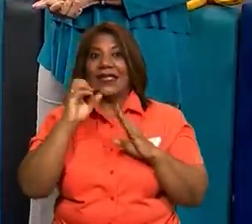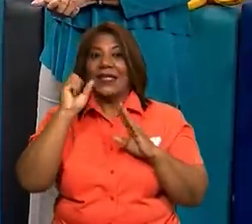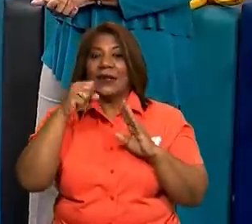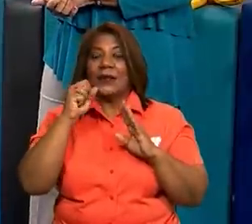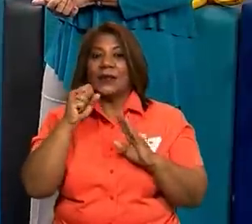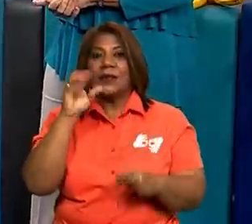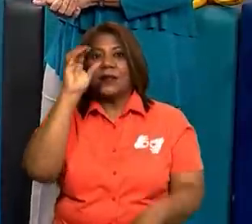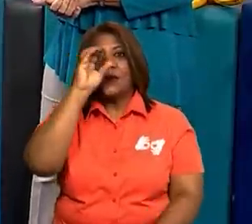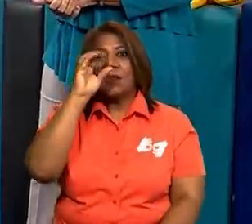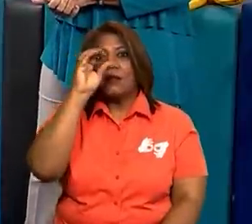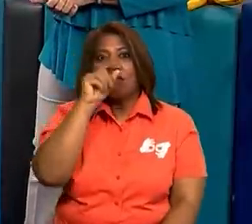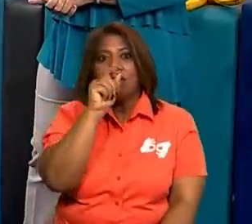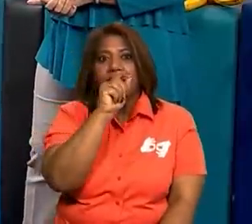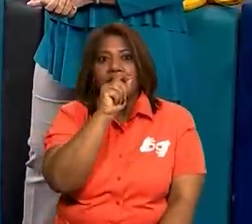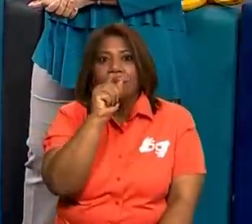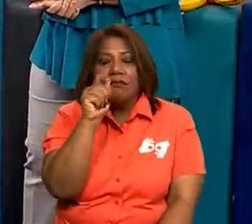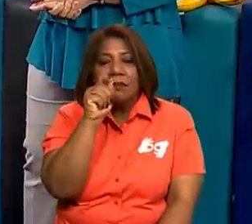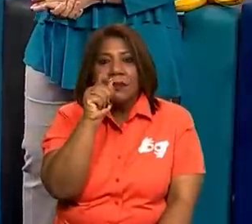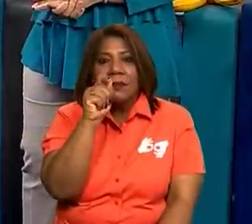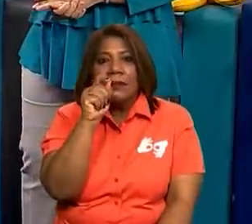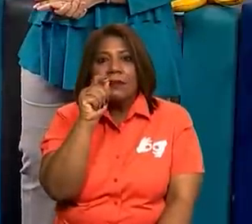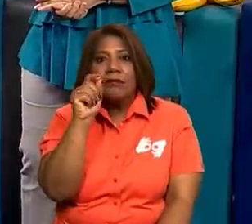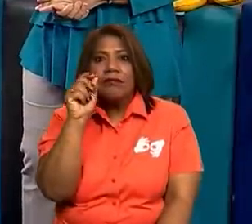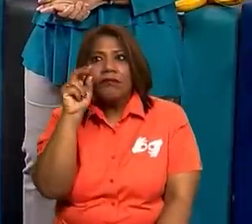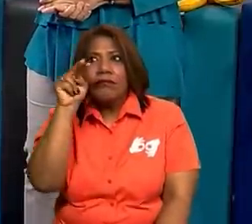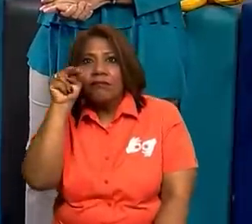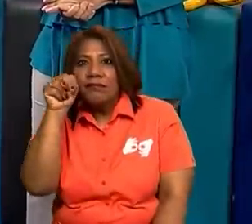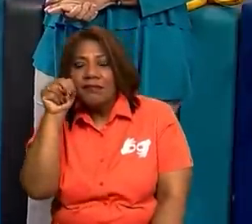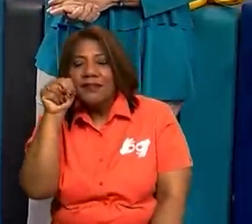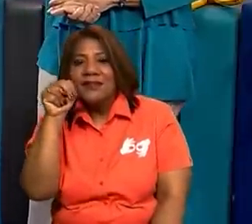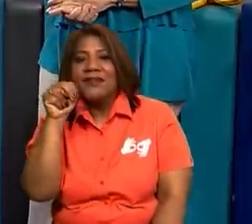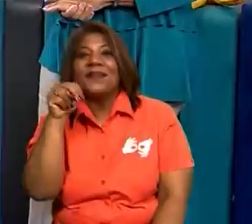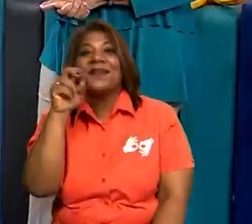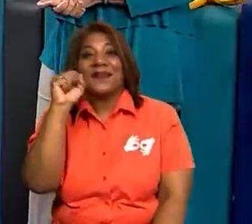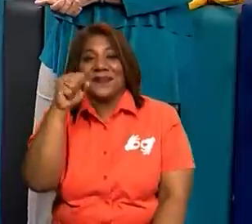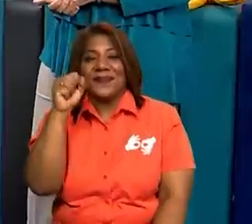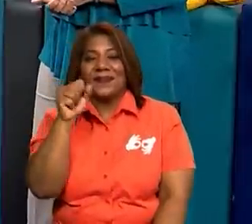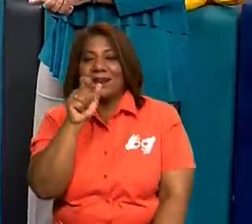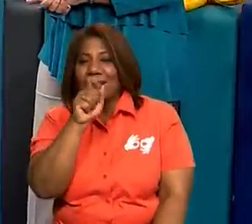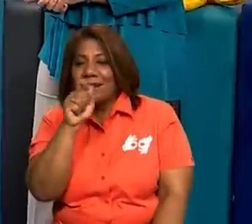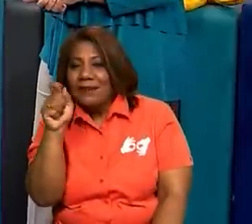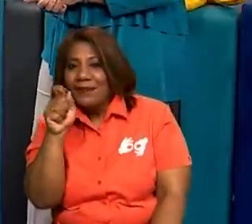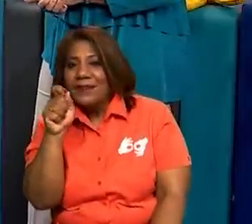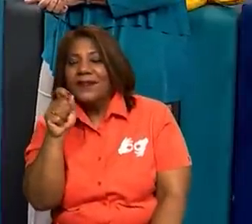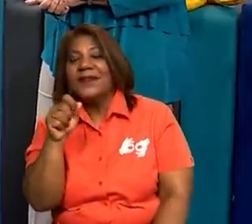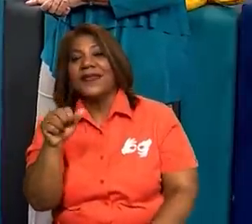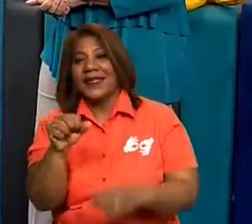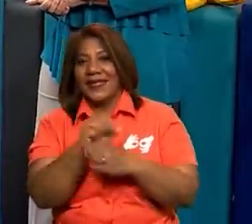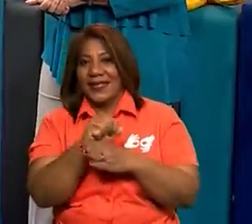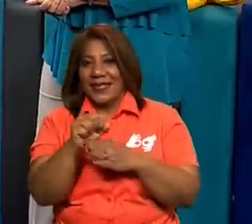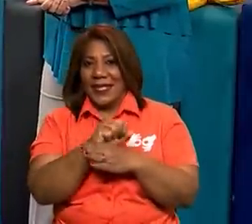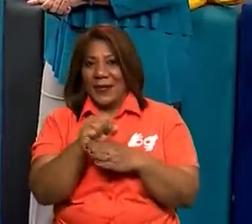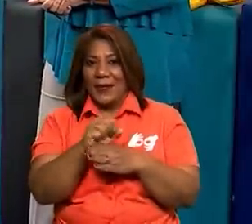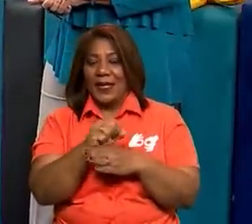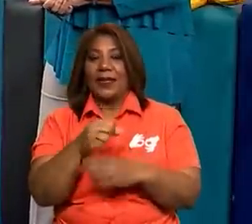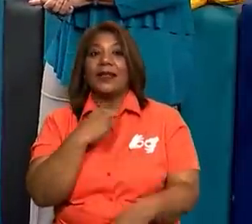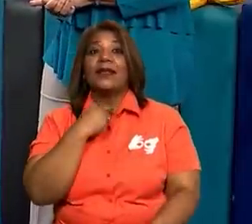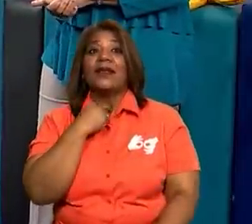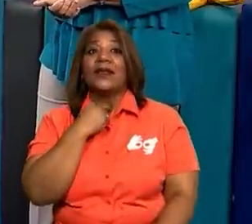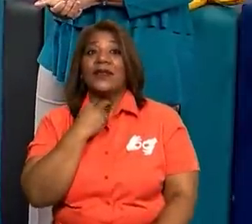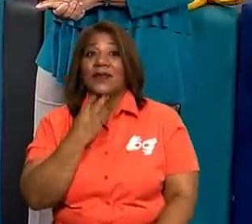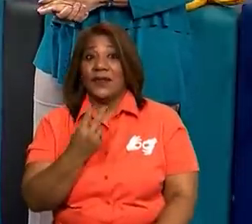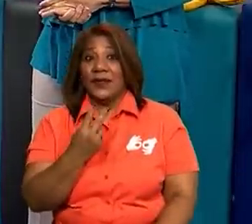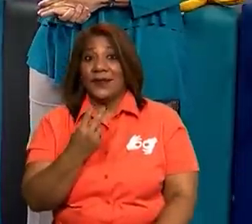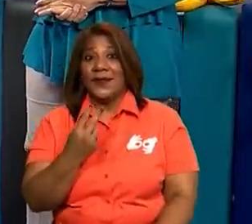resaltar donde encuentren este fonema y así van a practicar donde está el fonema de la N.